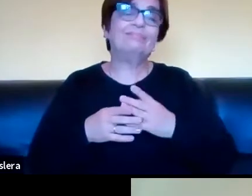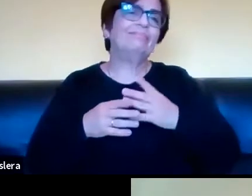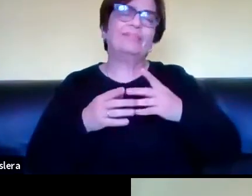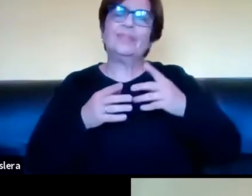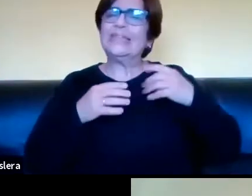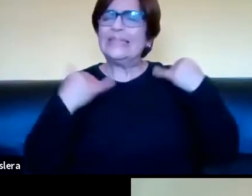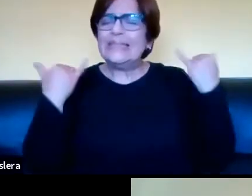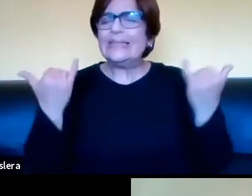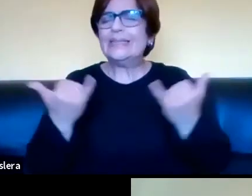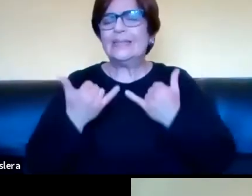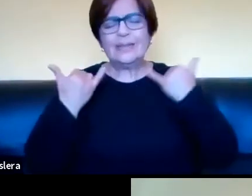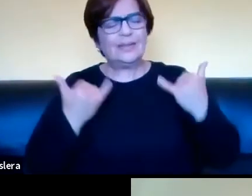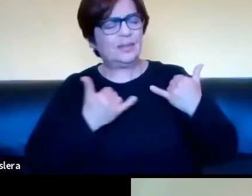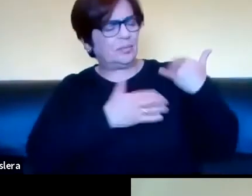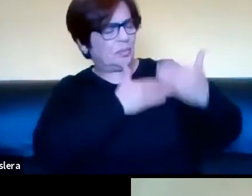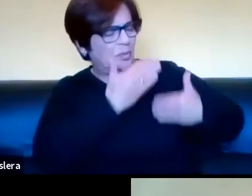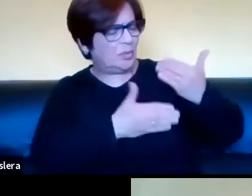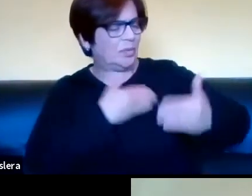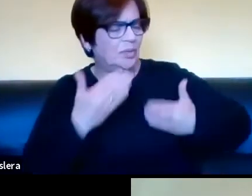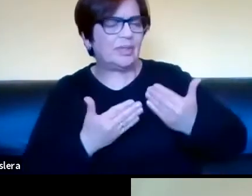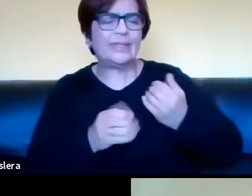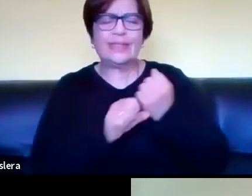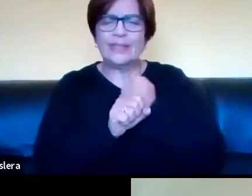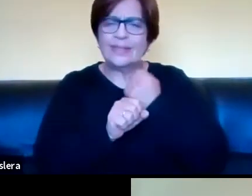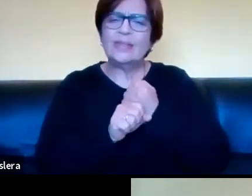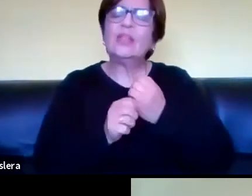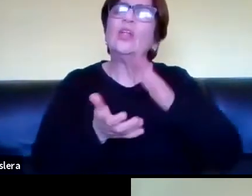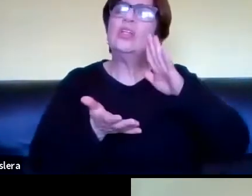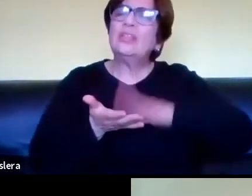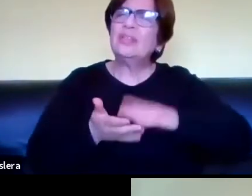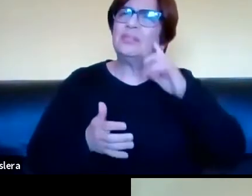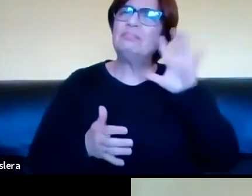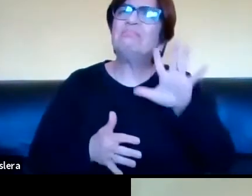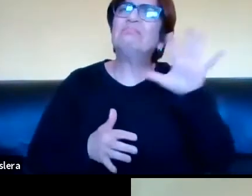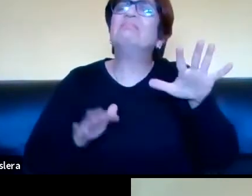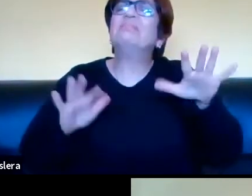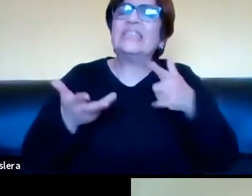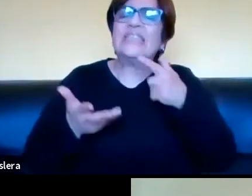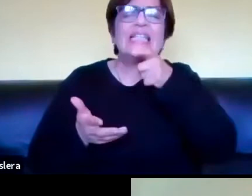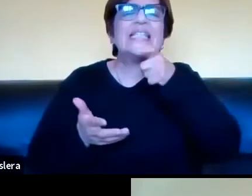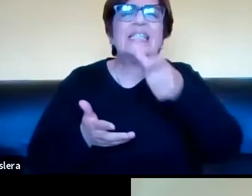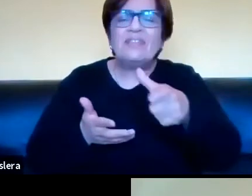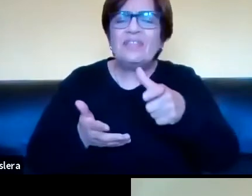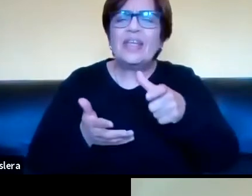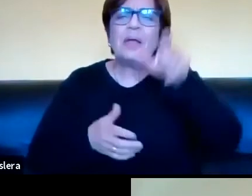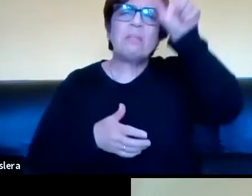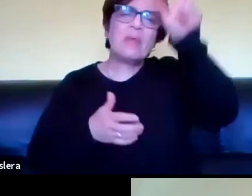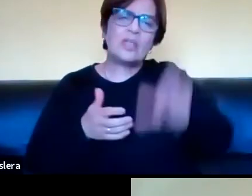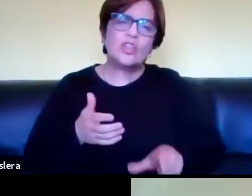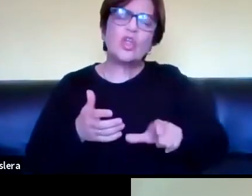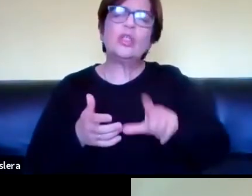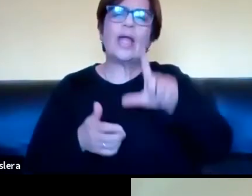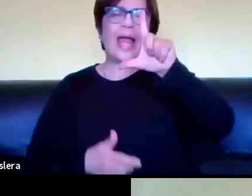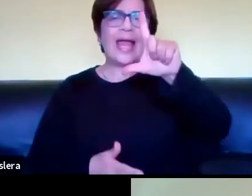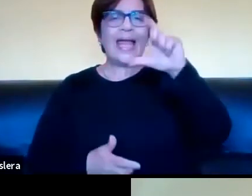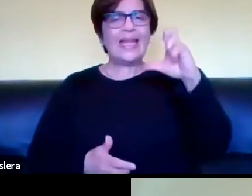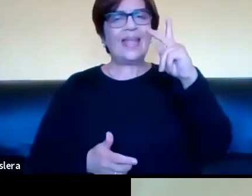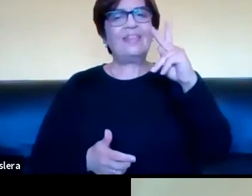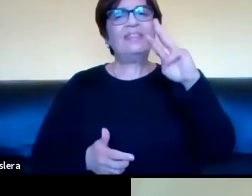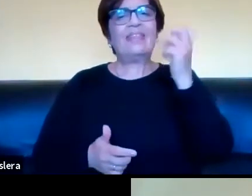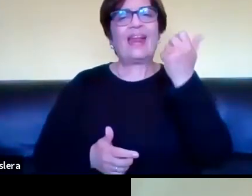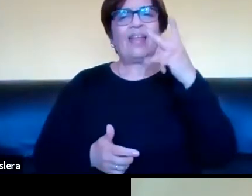hace mucho tiempo, en relación a qué supone ser un sujeto letrado en el siglo XXI.